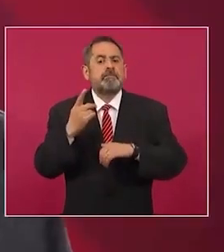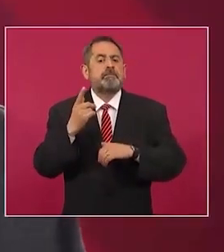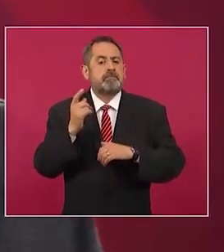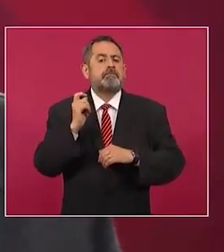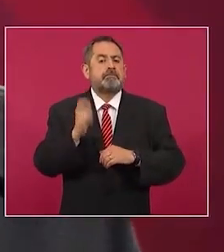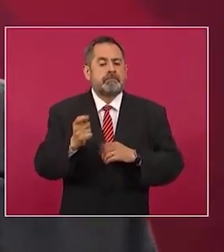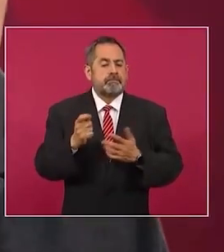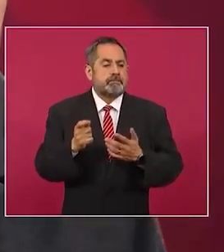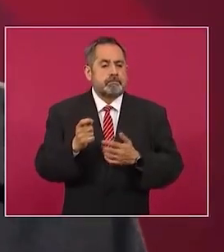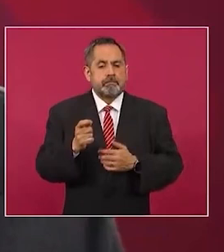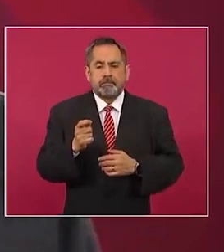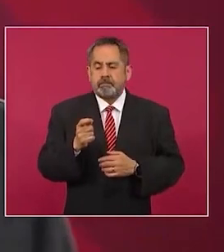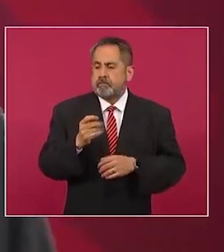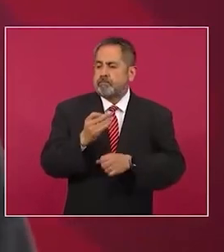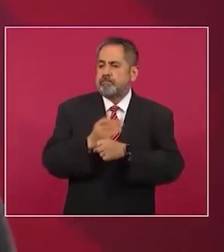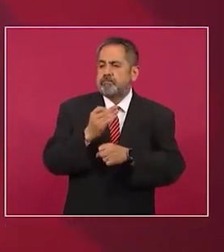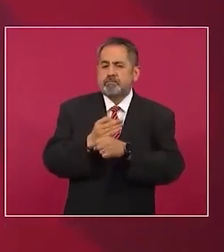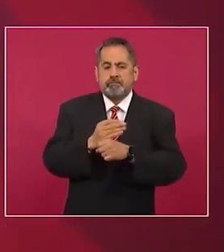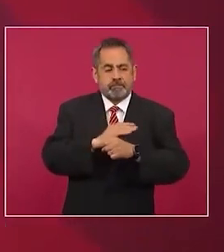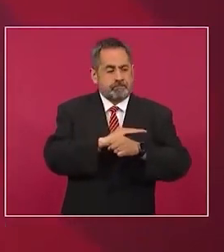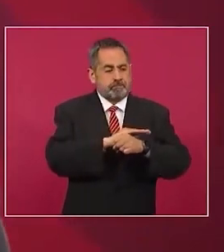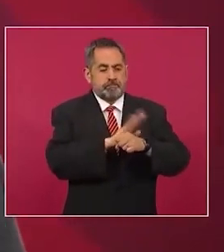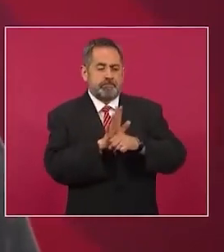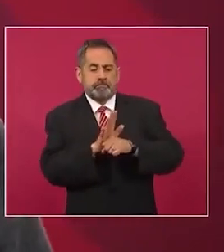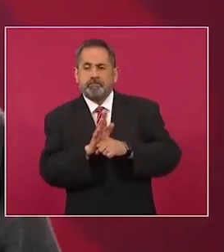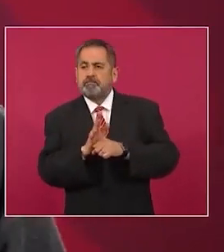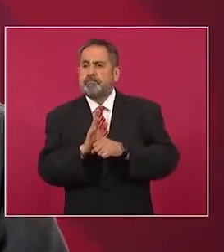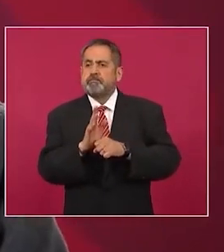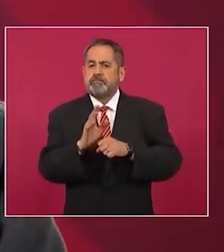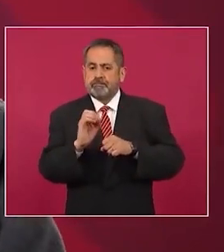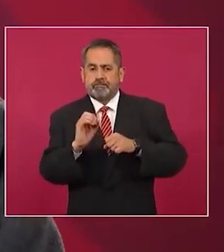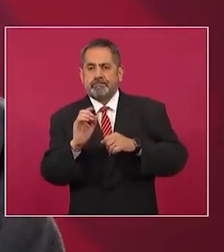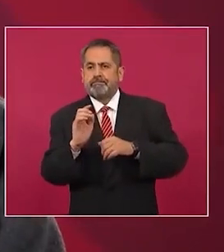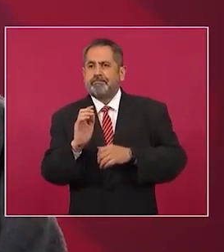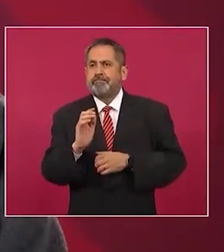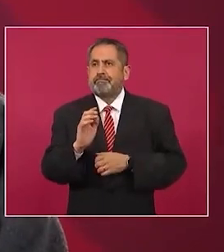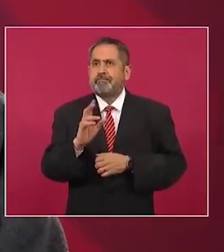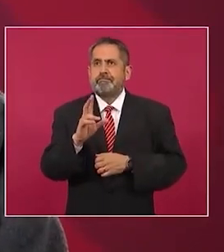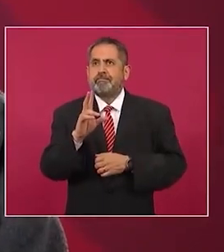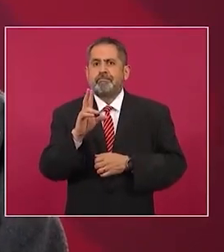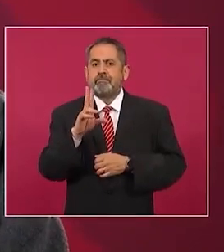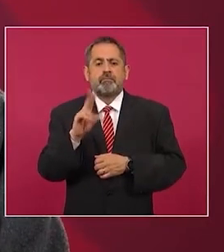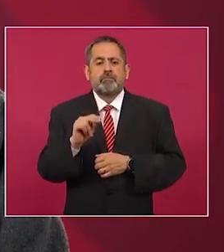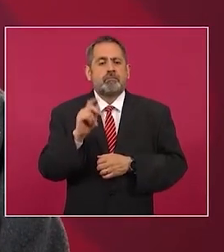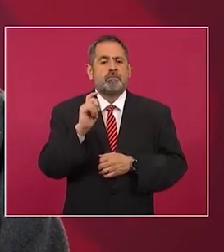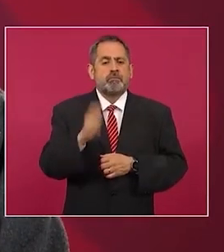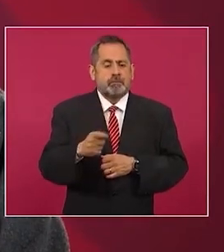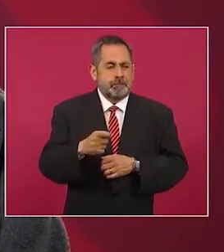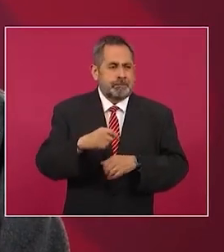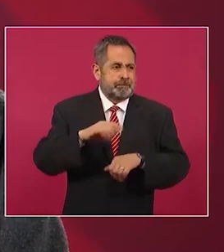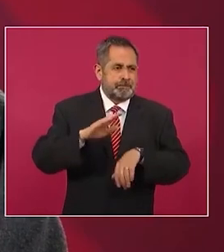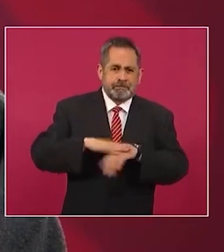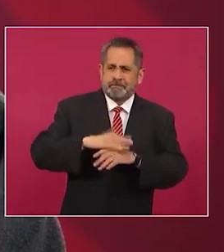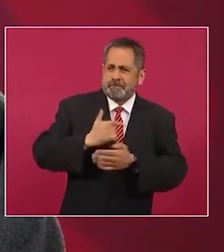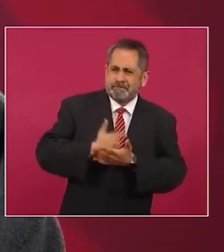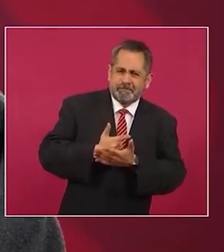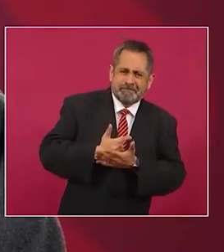tiene el COVID la misma